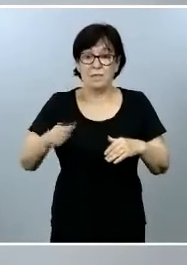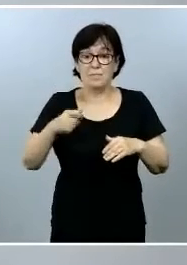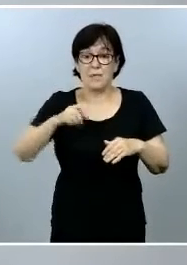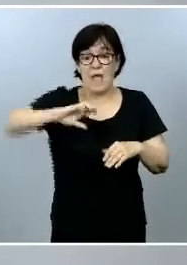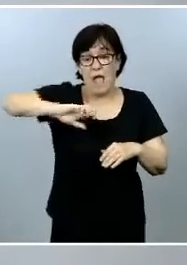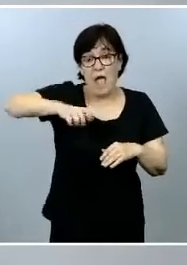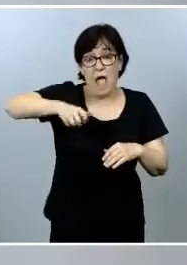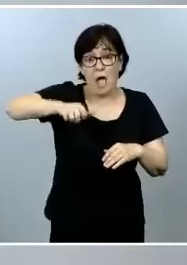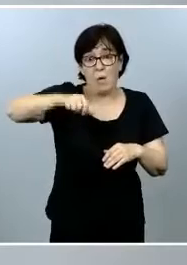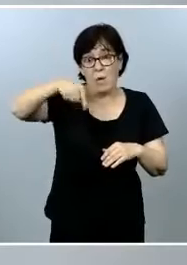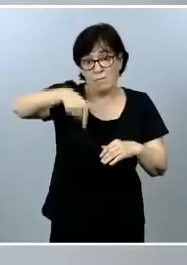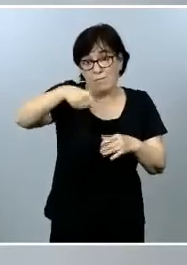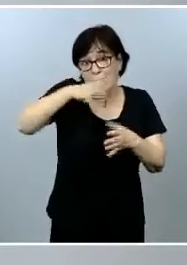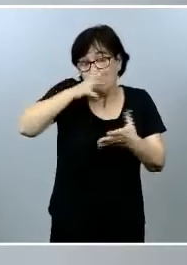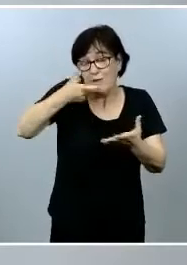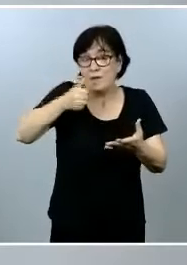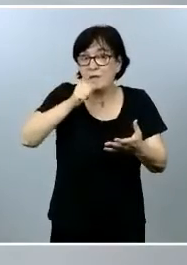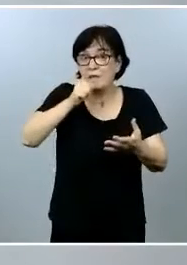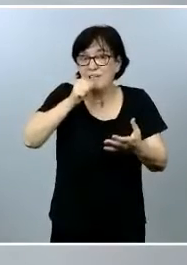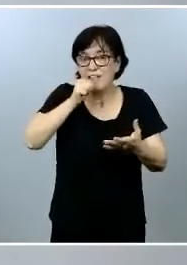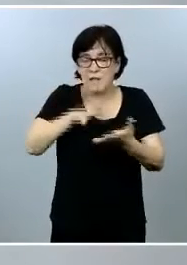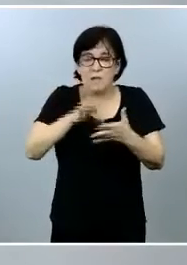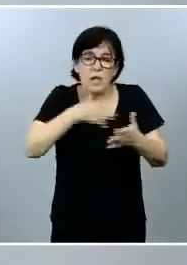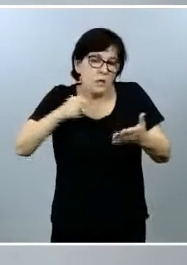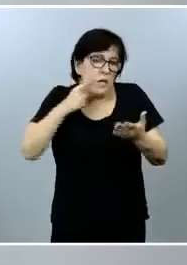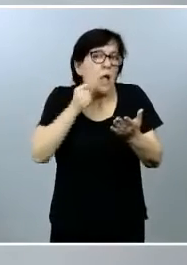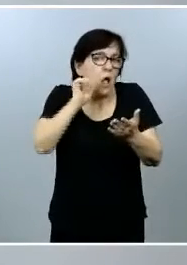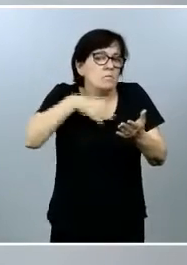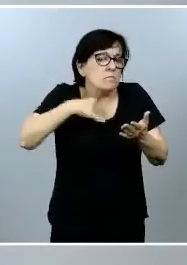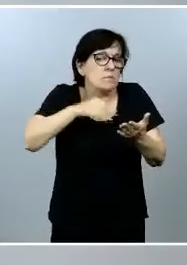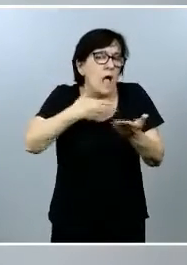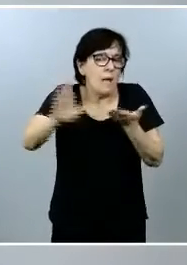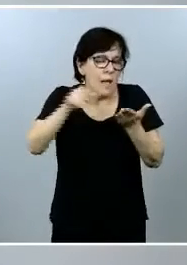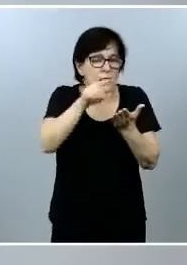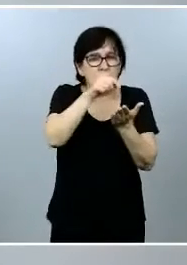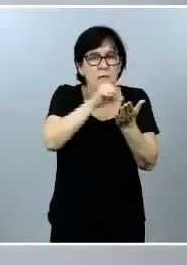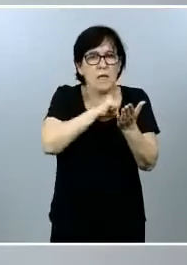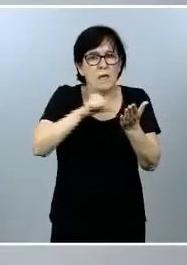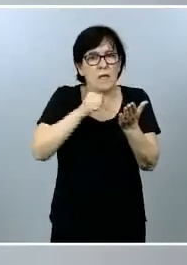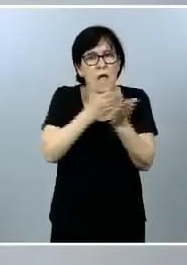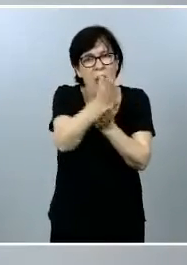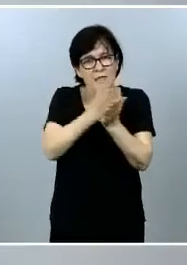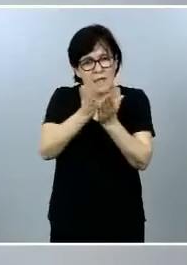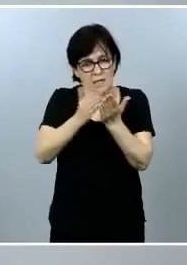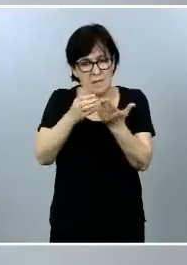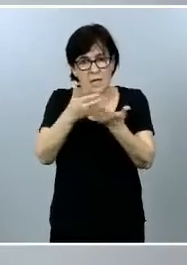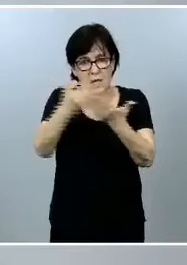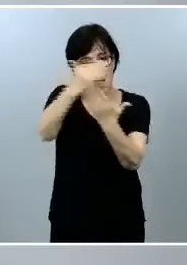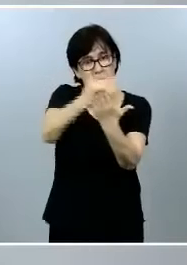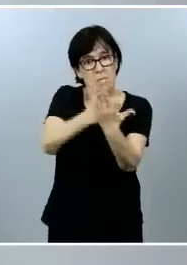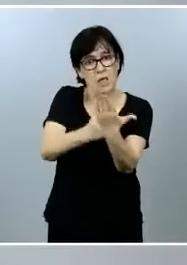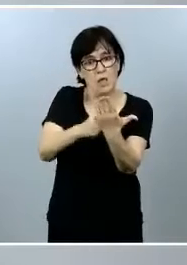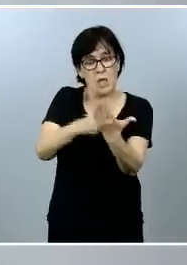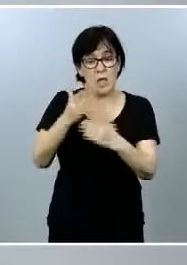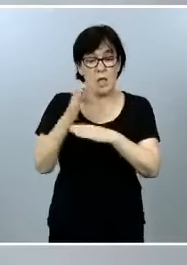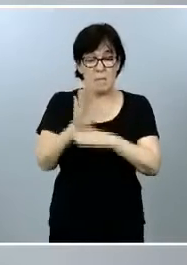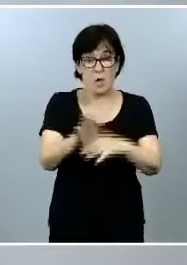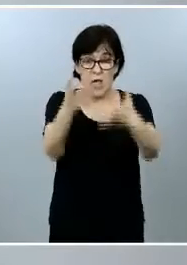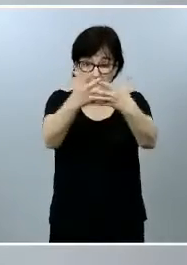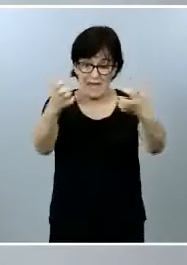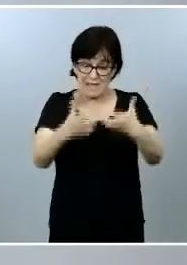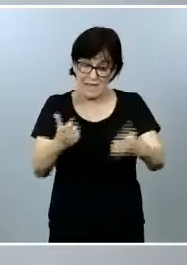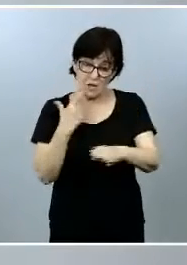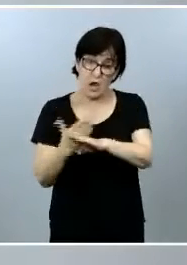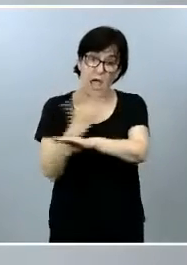así lo quieren con independencia de las otras alternativas que pueda haber en la carta la propuesta que hace el texto del anteproyecto